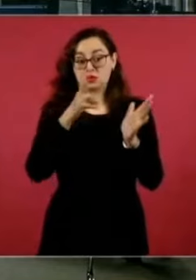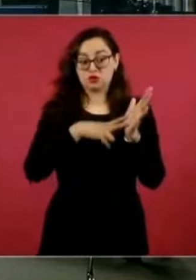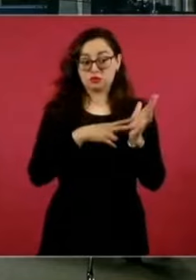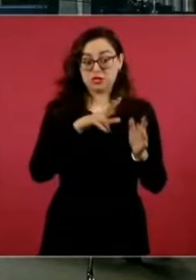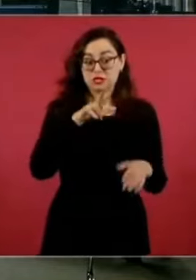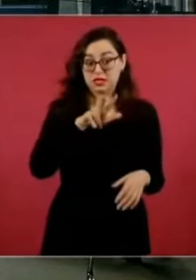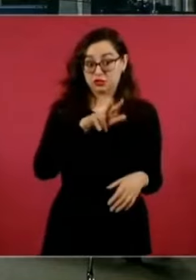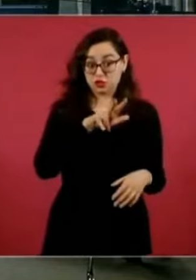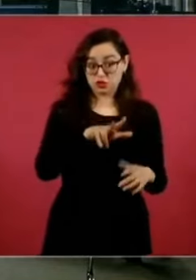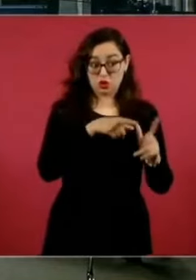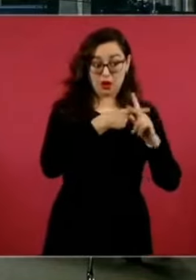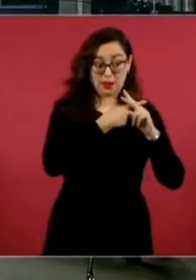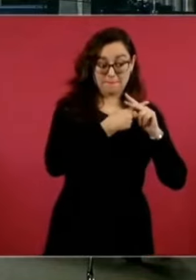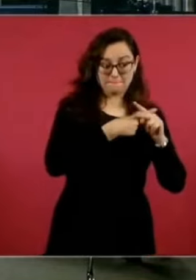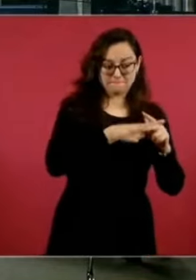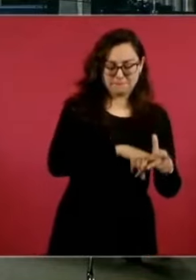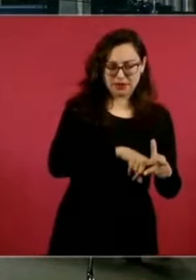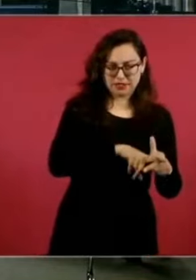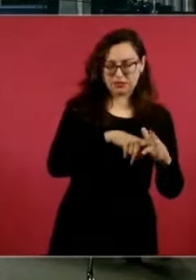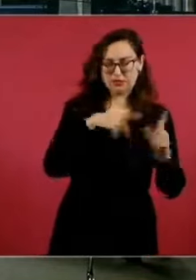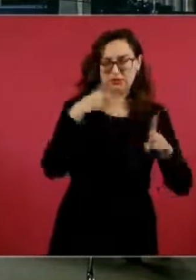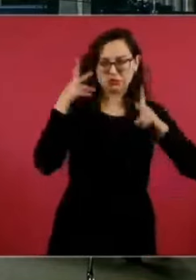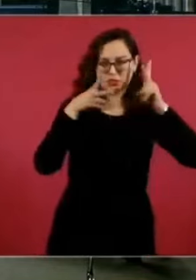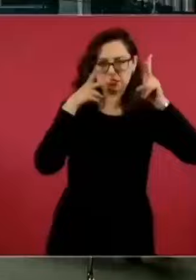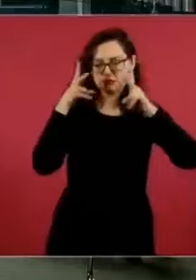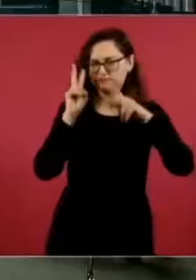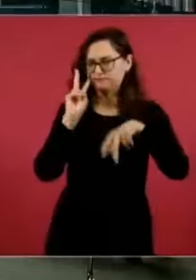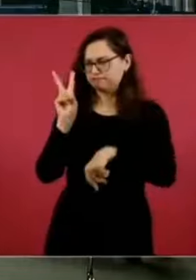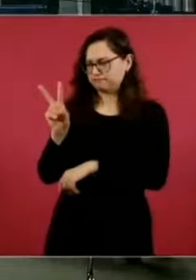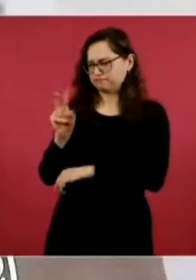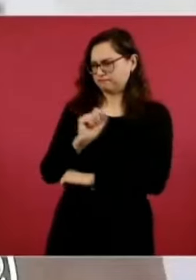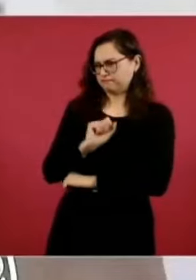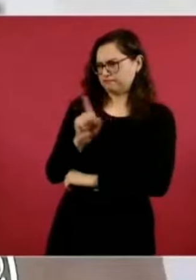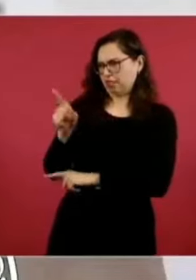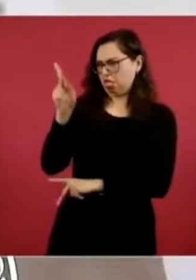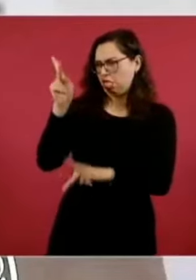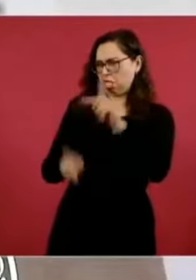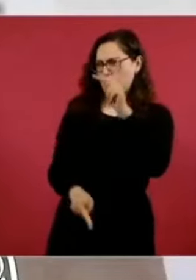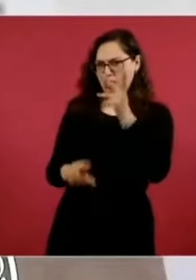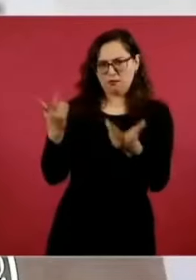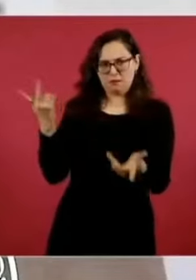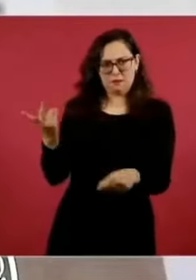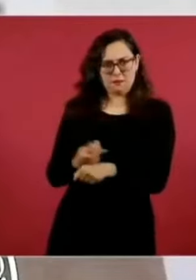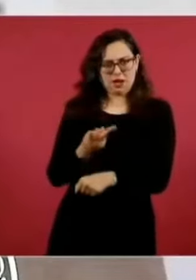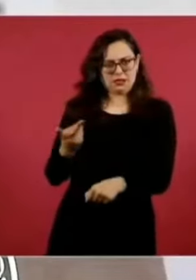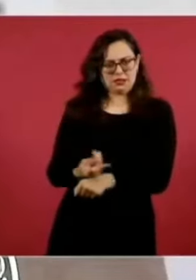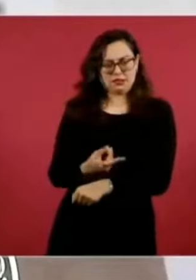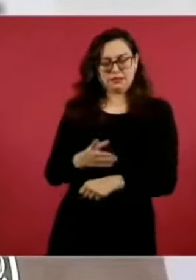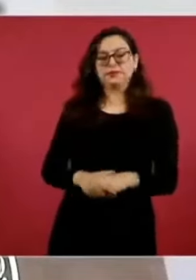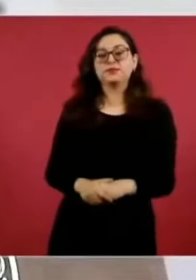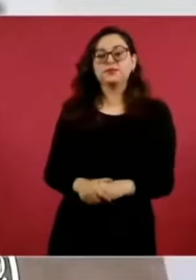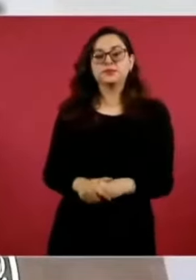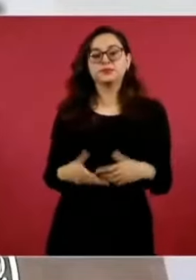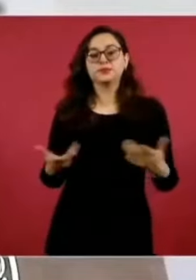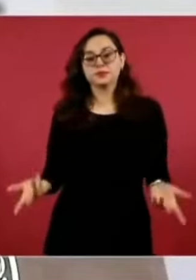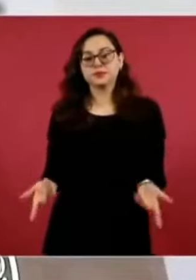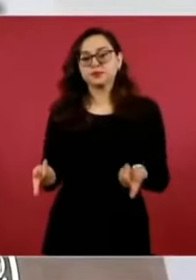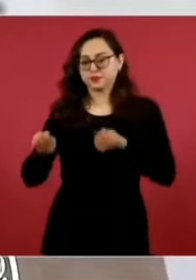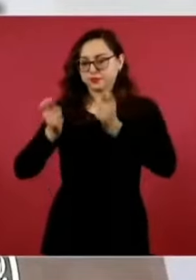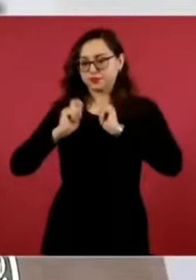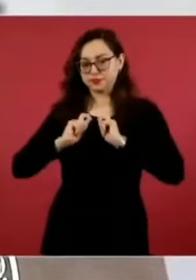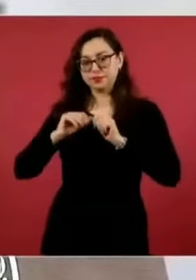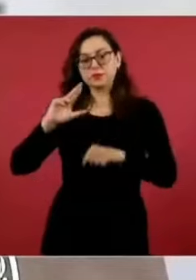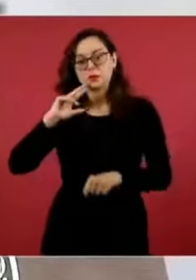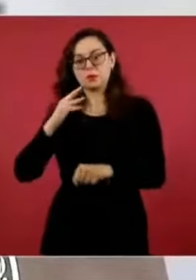nos encargó retomarlo para la atención de Derecho a Vivientes y también de no Derecho a Vivientes, pero es